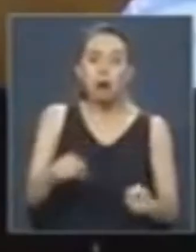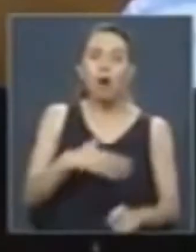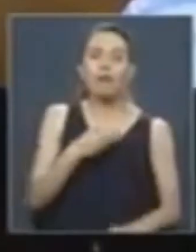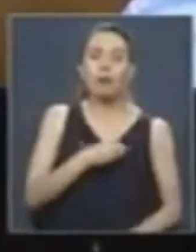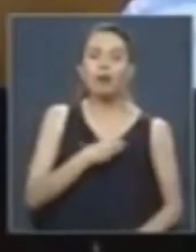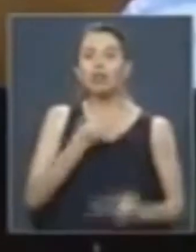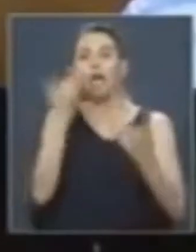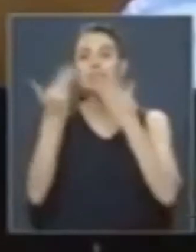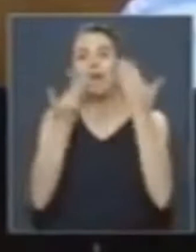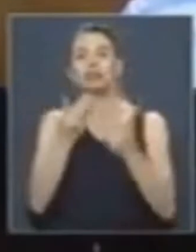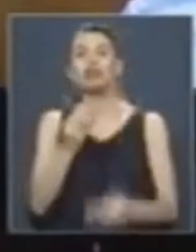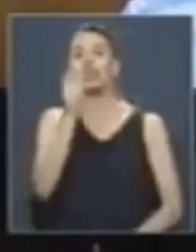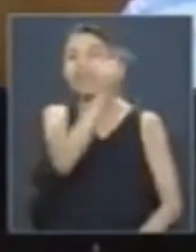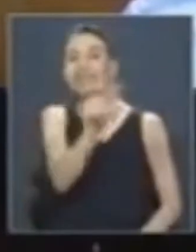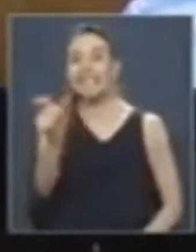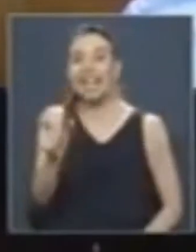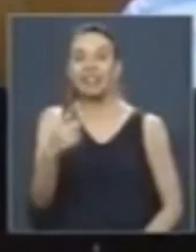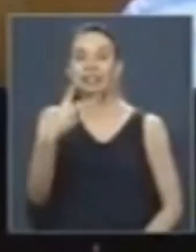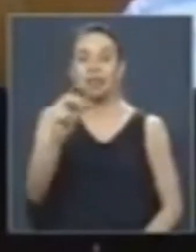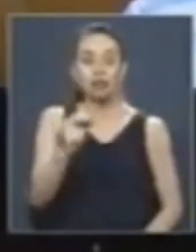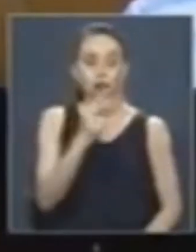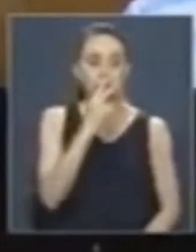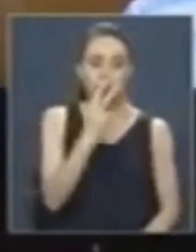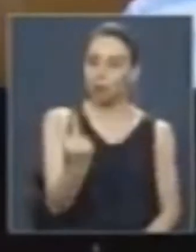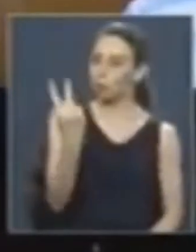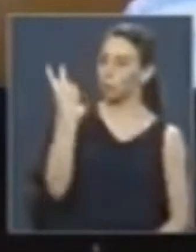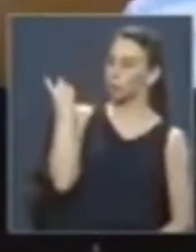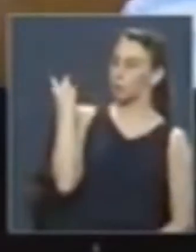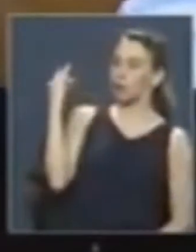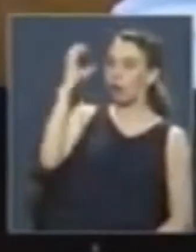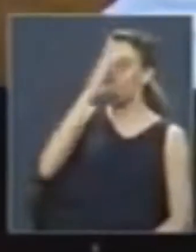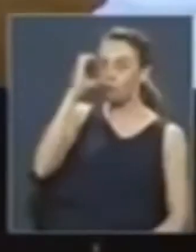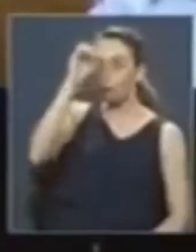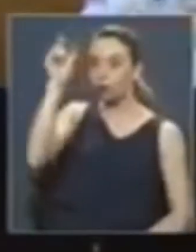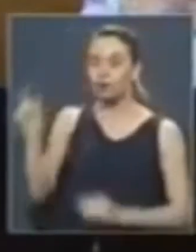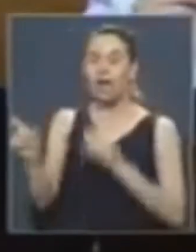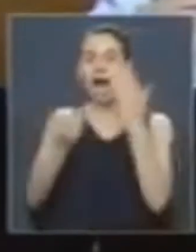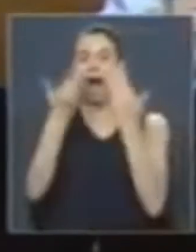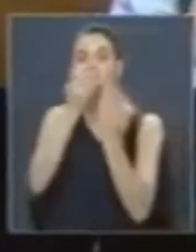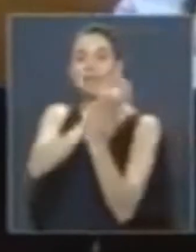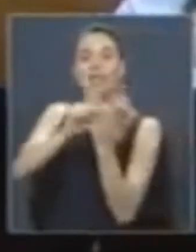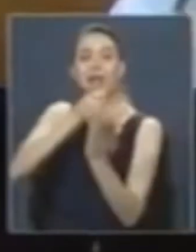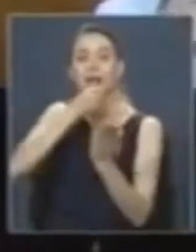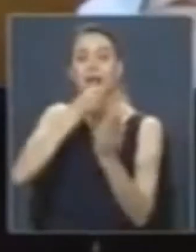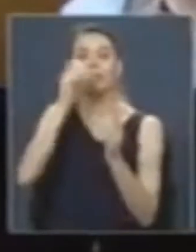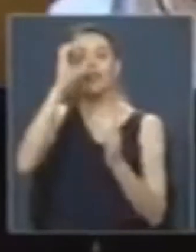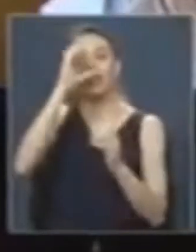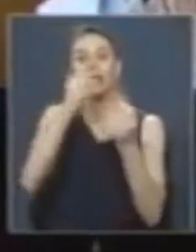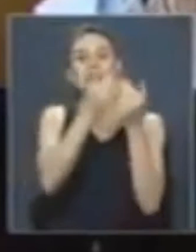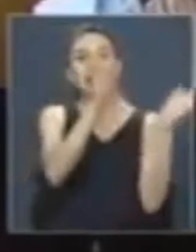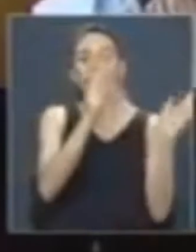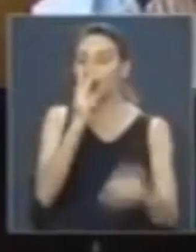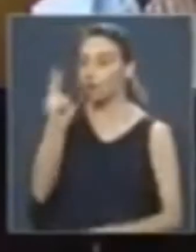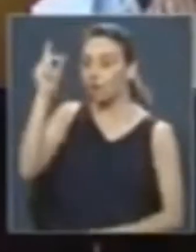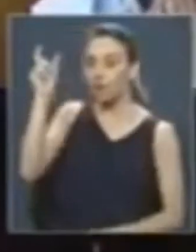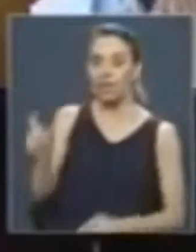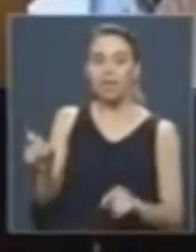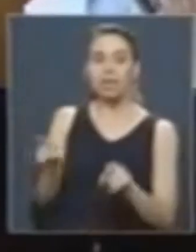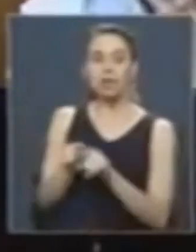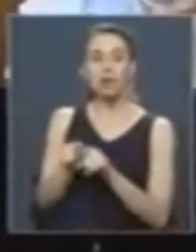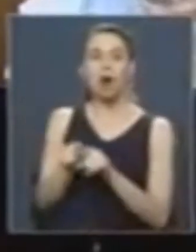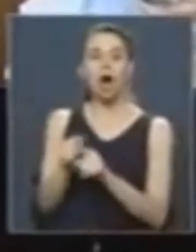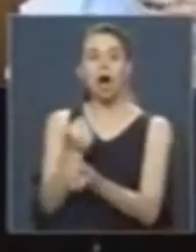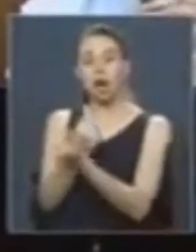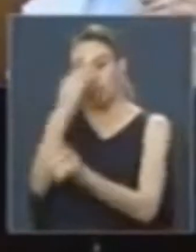gente y el vals del no me hacen mirar hacia atrás para buscar al artista libertario, solo encuentro al comisario político,